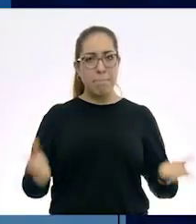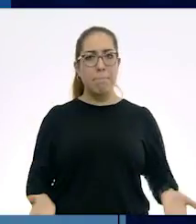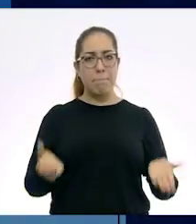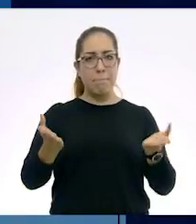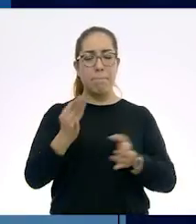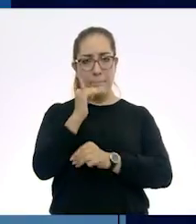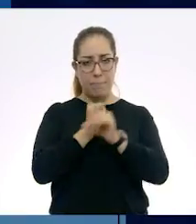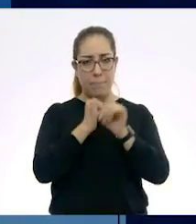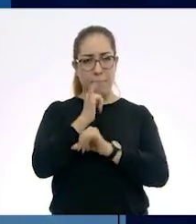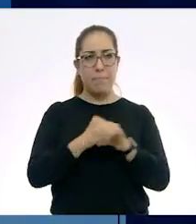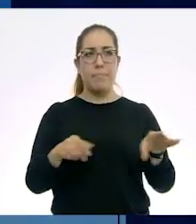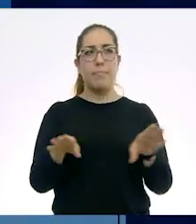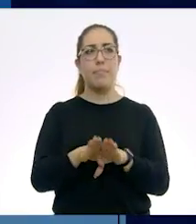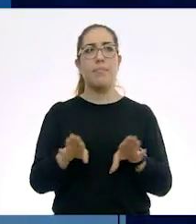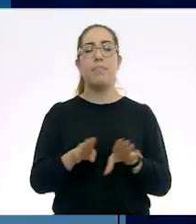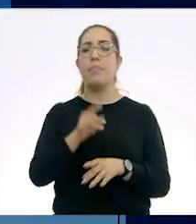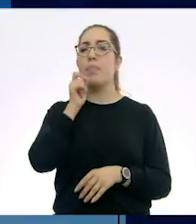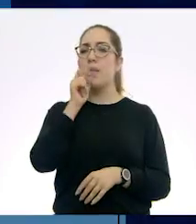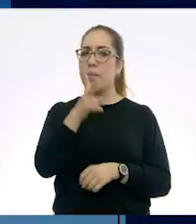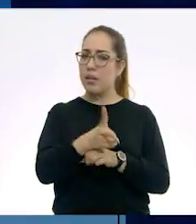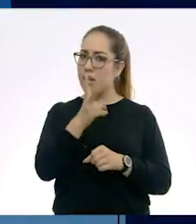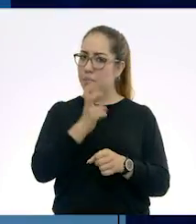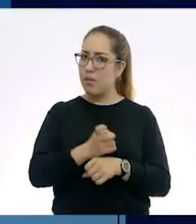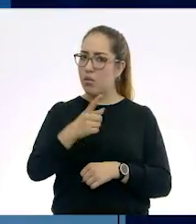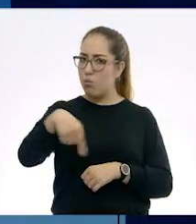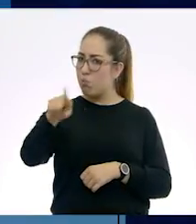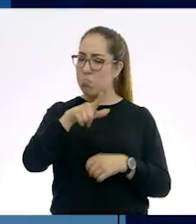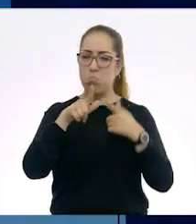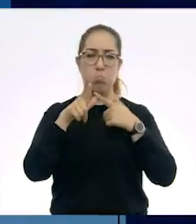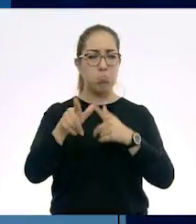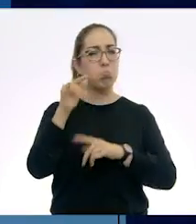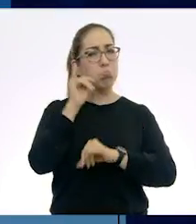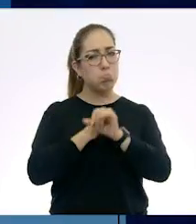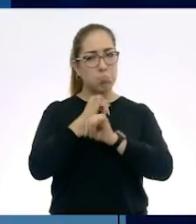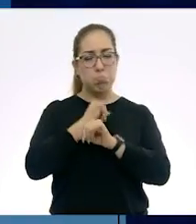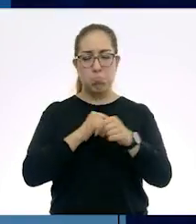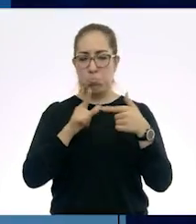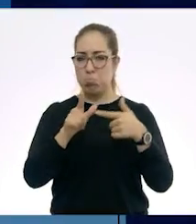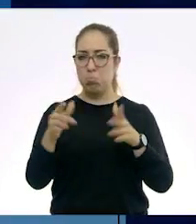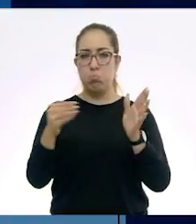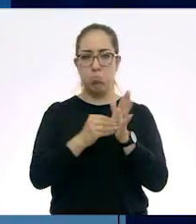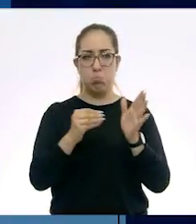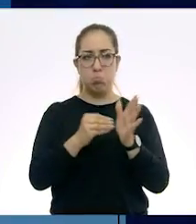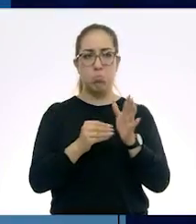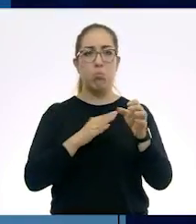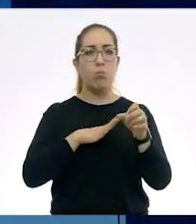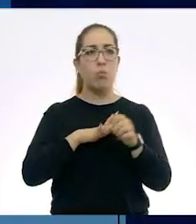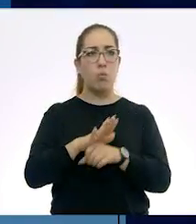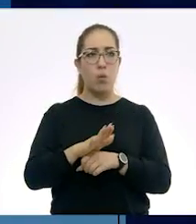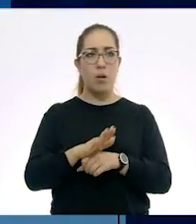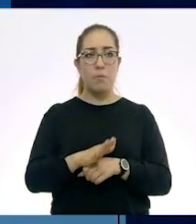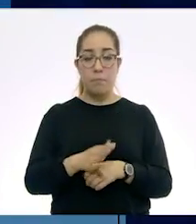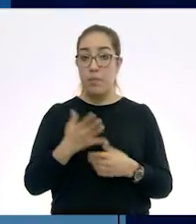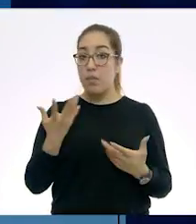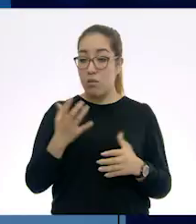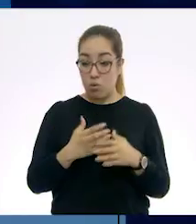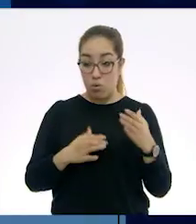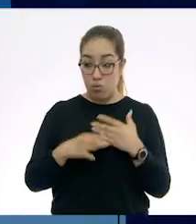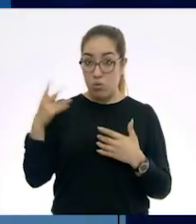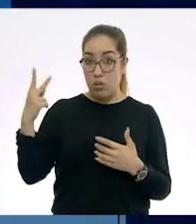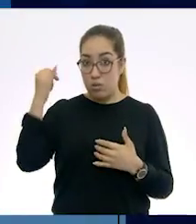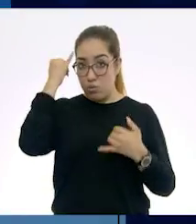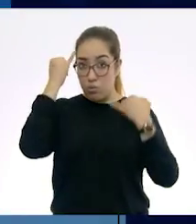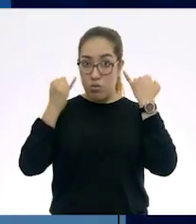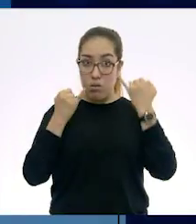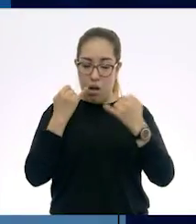Y también los invito a que sigan investigando cuáles son algunos de los aportes que nos siguen ayudando al día de hoy